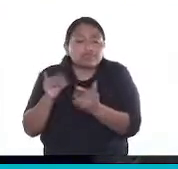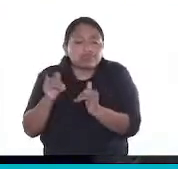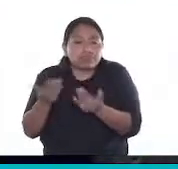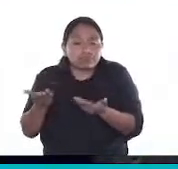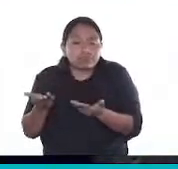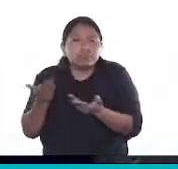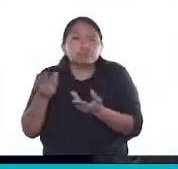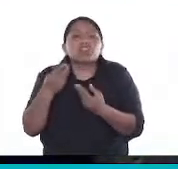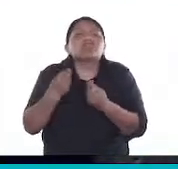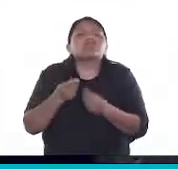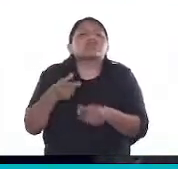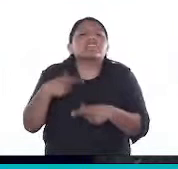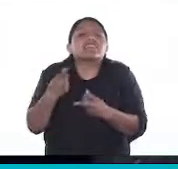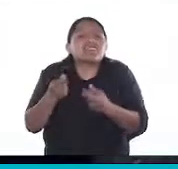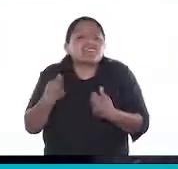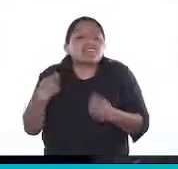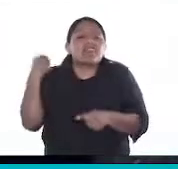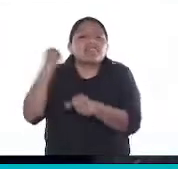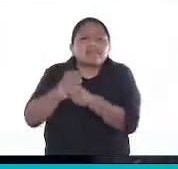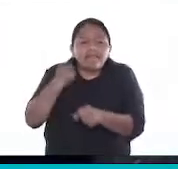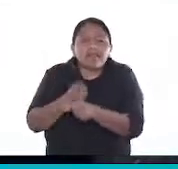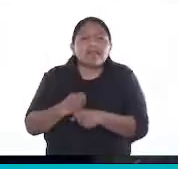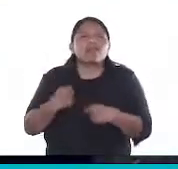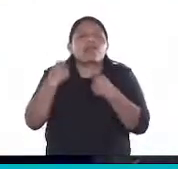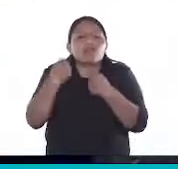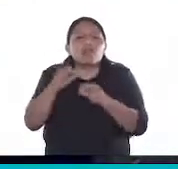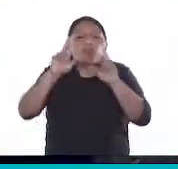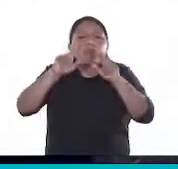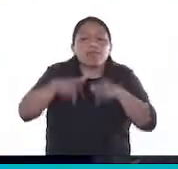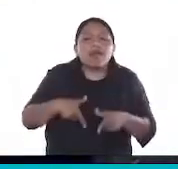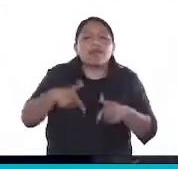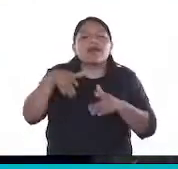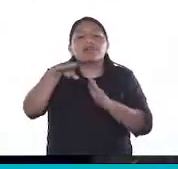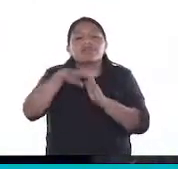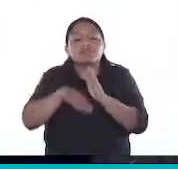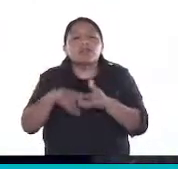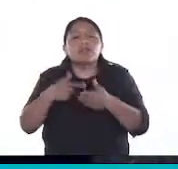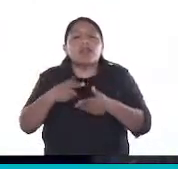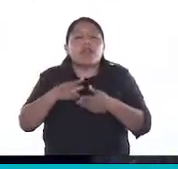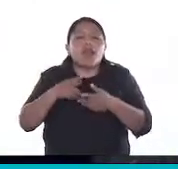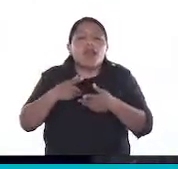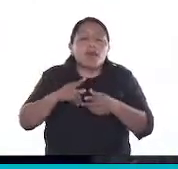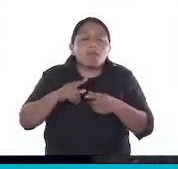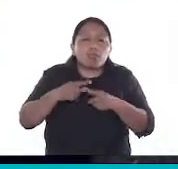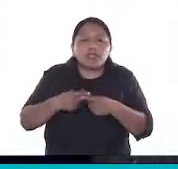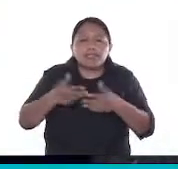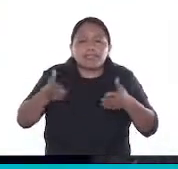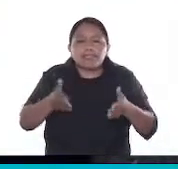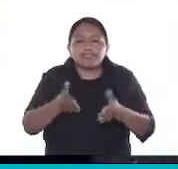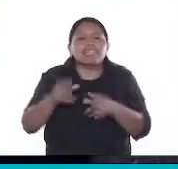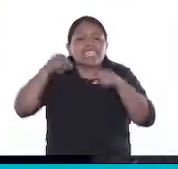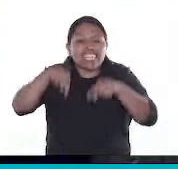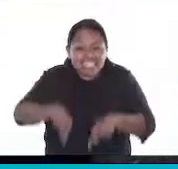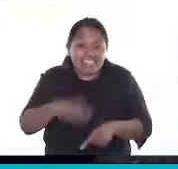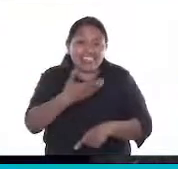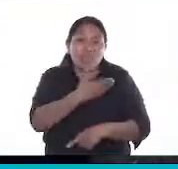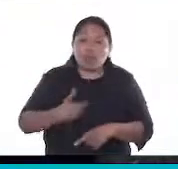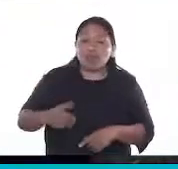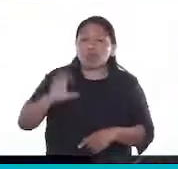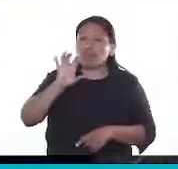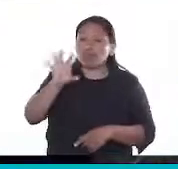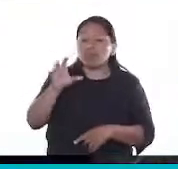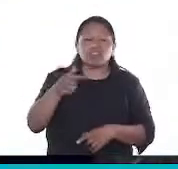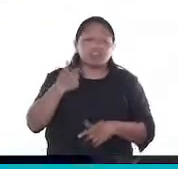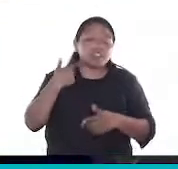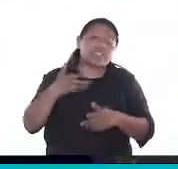Pero eso se hace con trabajo, con esmero, con un plan, con una dirección política que obviamente este gobierno provincial y